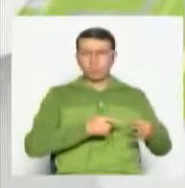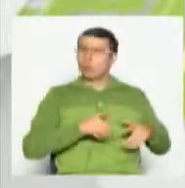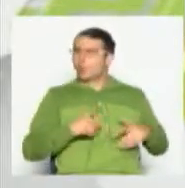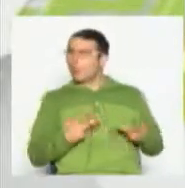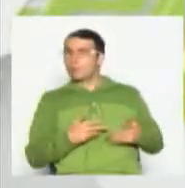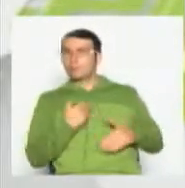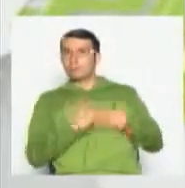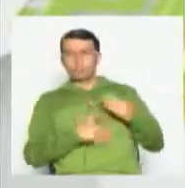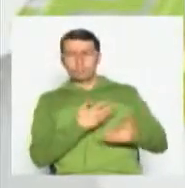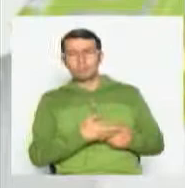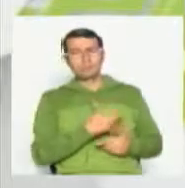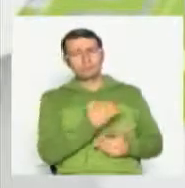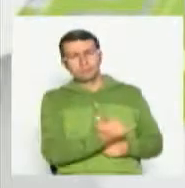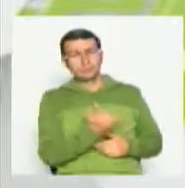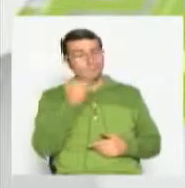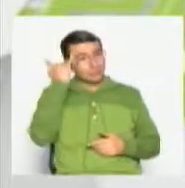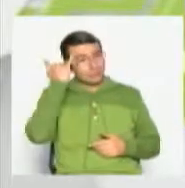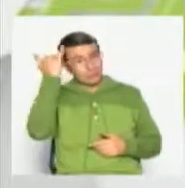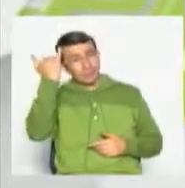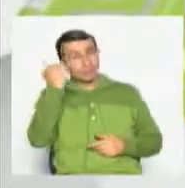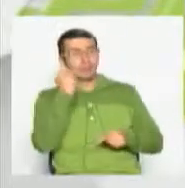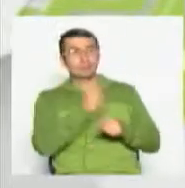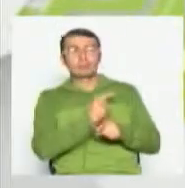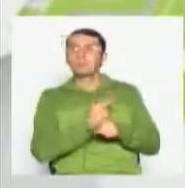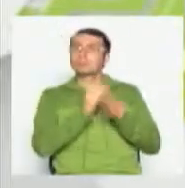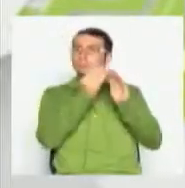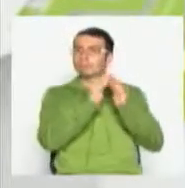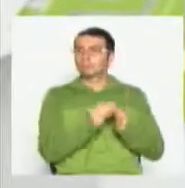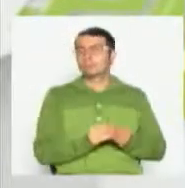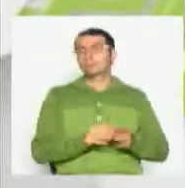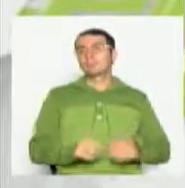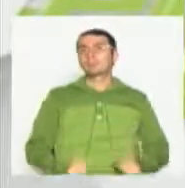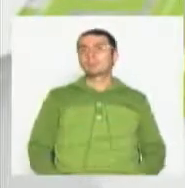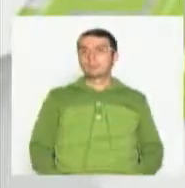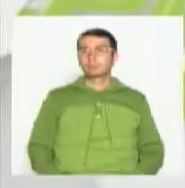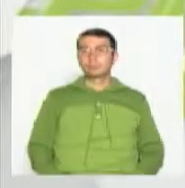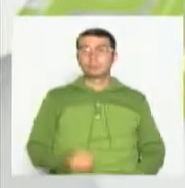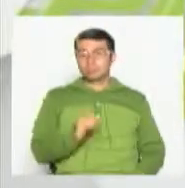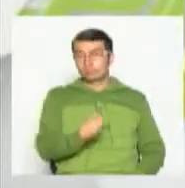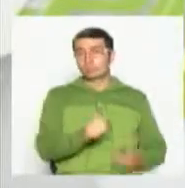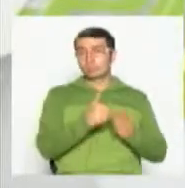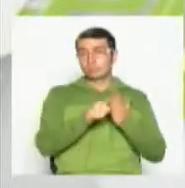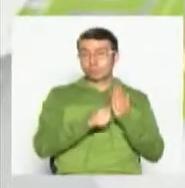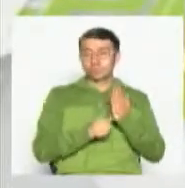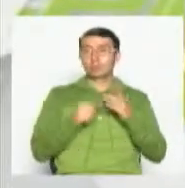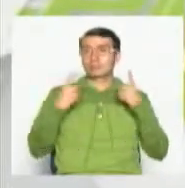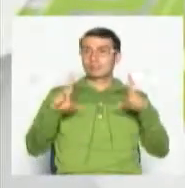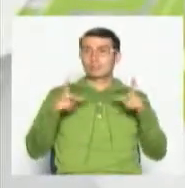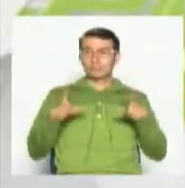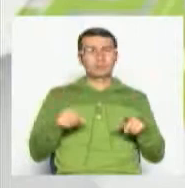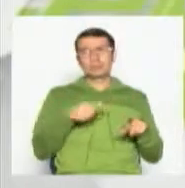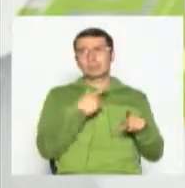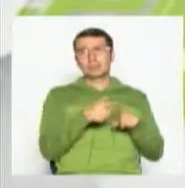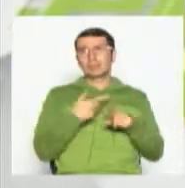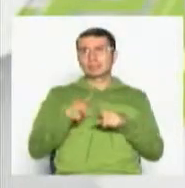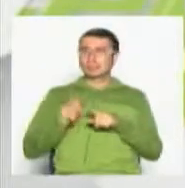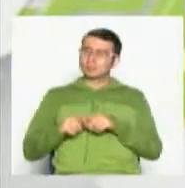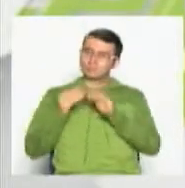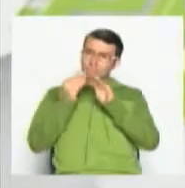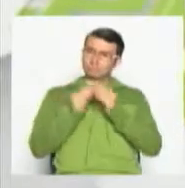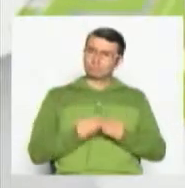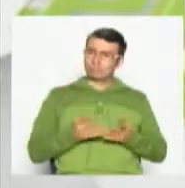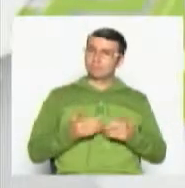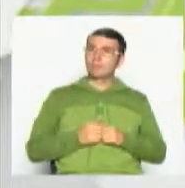seguir en el desarrollo de una idea para el medio audiovisual. El programa de televisión puede nacer de diferentes clases de fuentes,